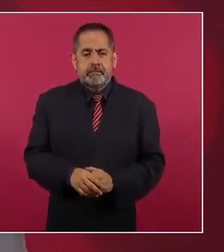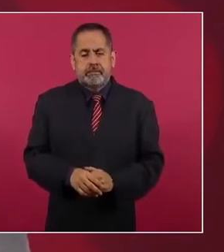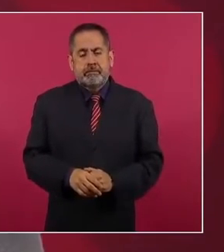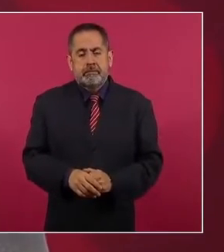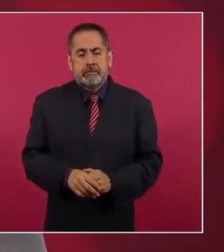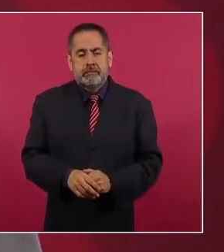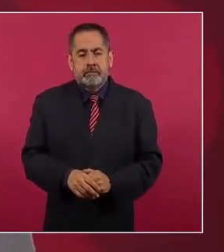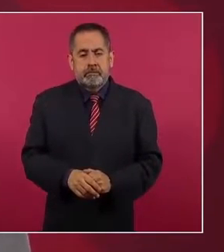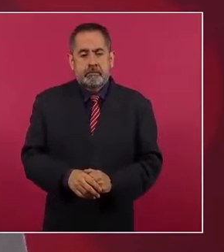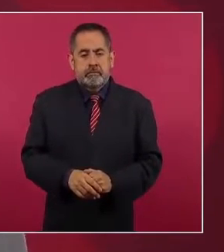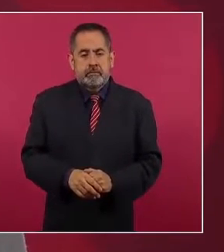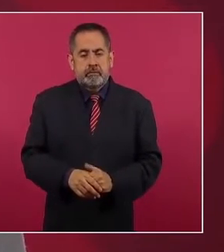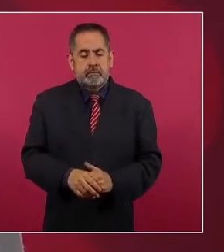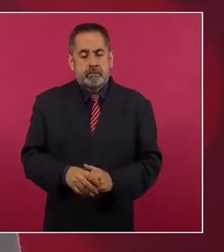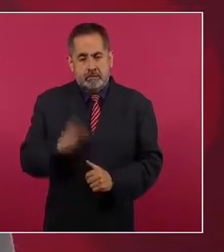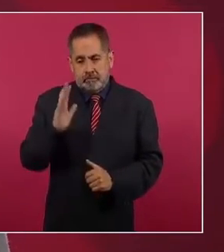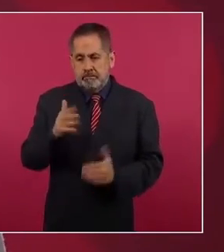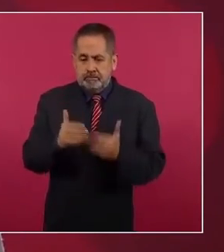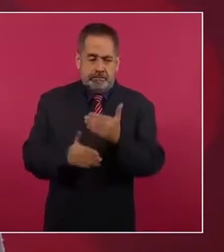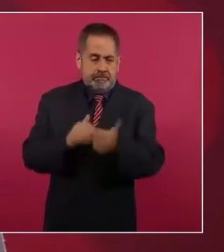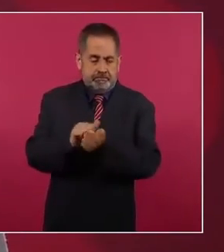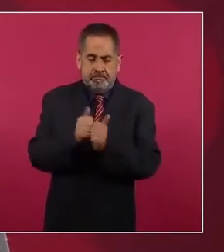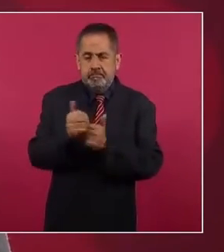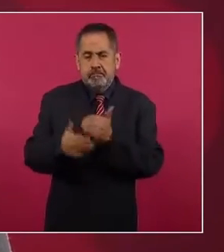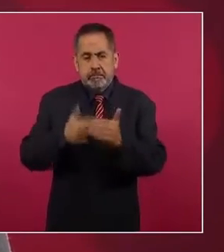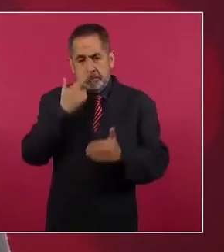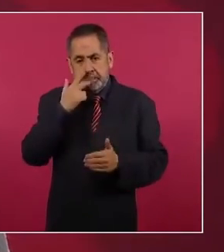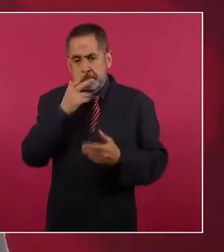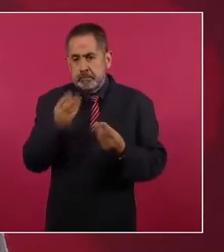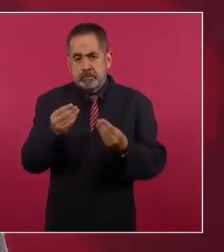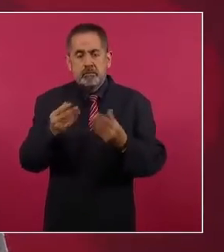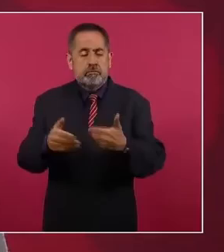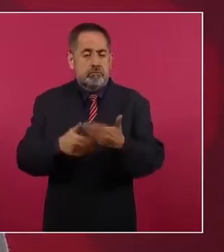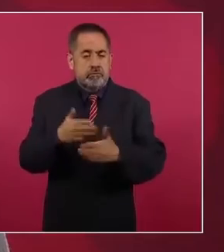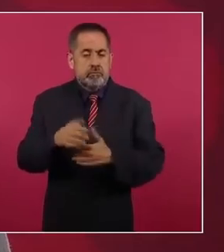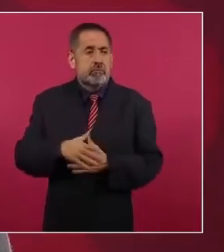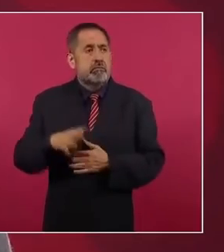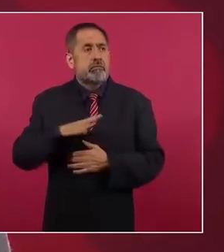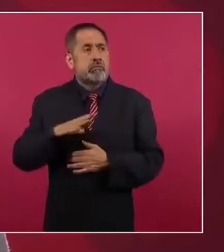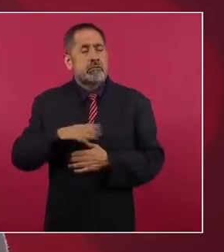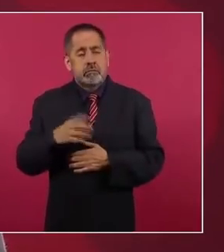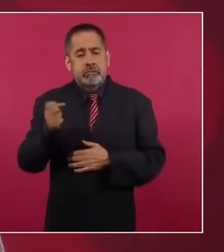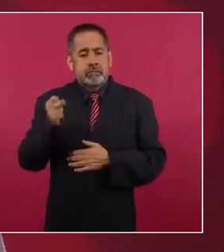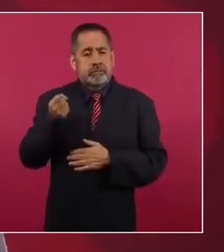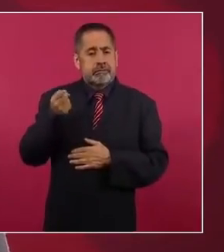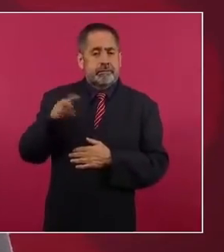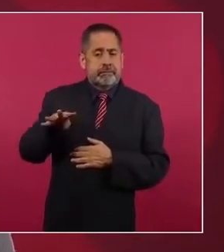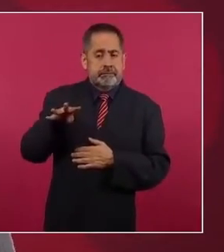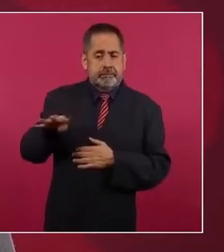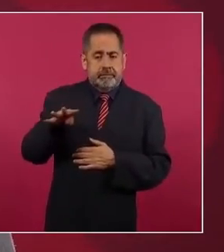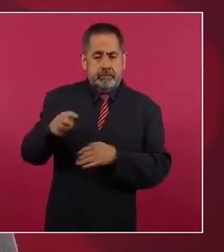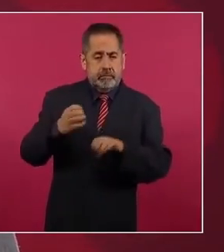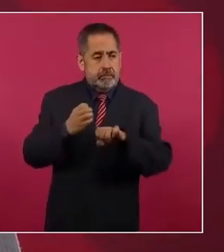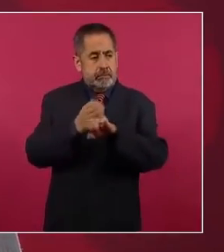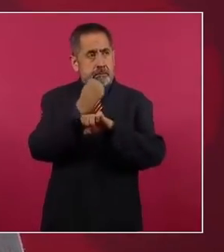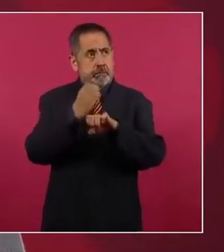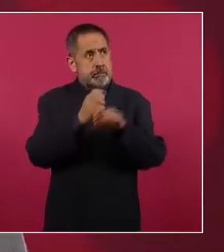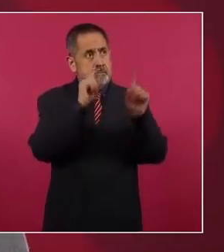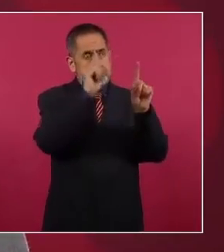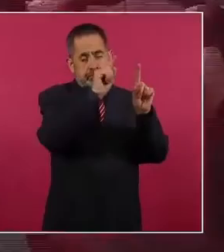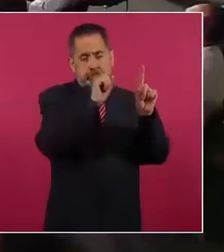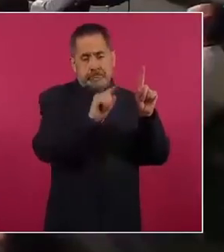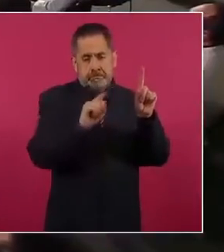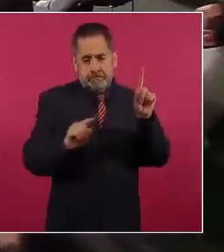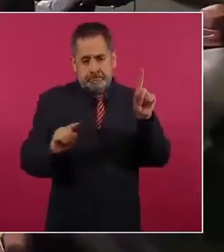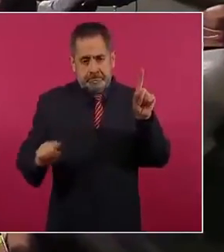se ha ido avanzando mucho. Hay 19 estados de la